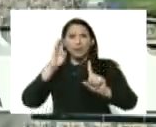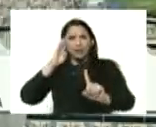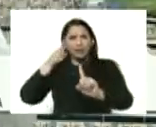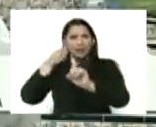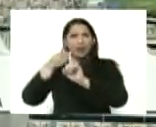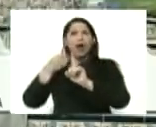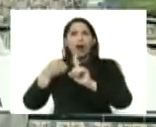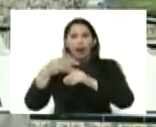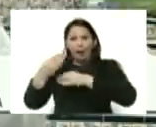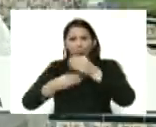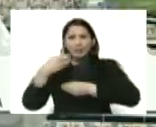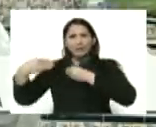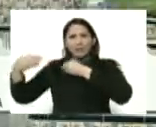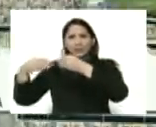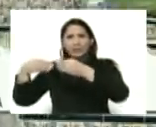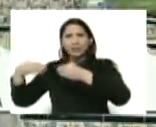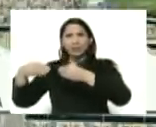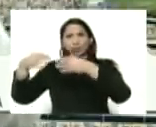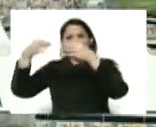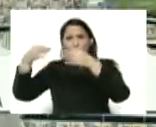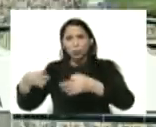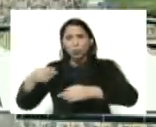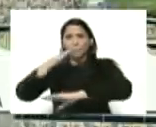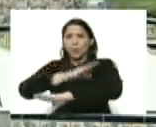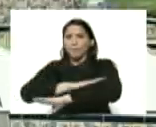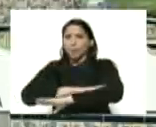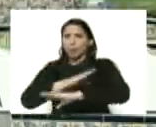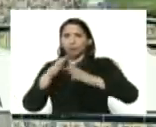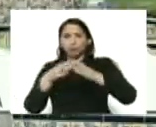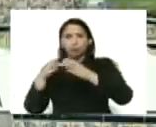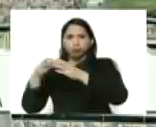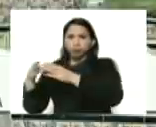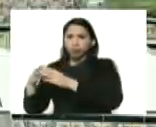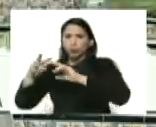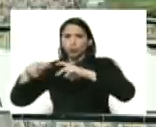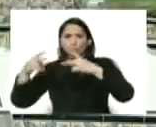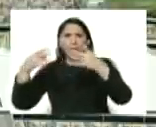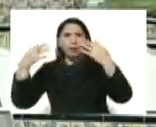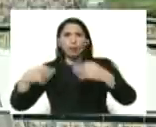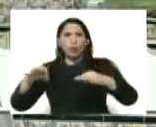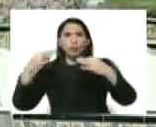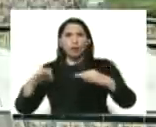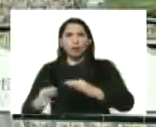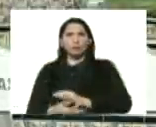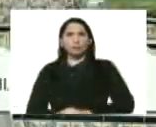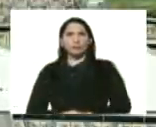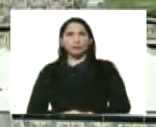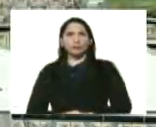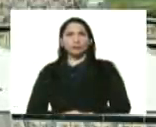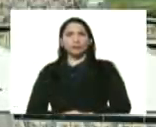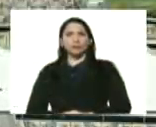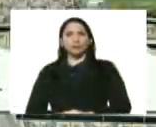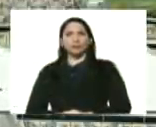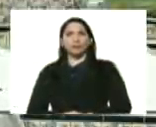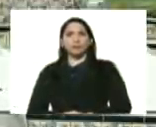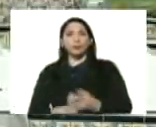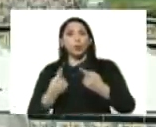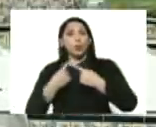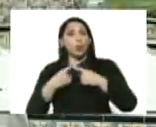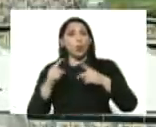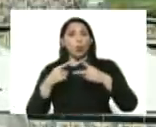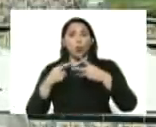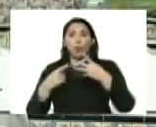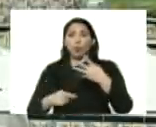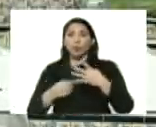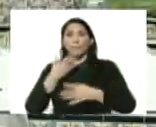flexibilización segura, disciplinada, organizada, una nueva normalidad, y otra cosa son